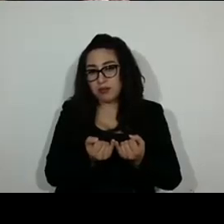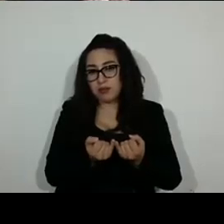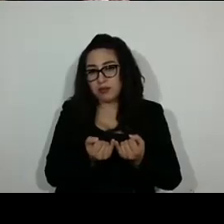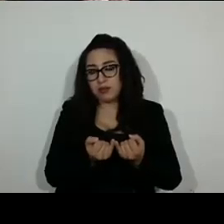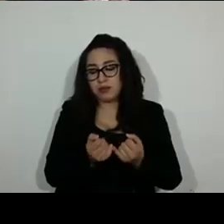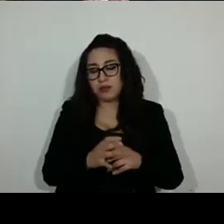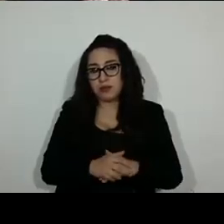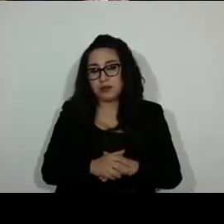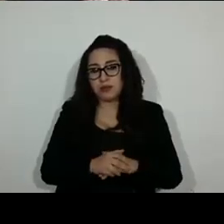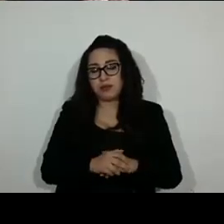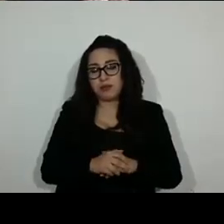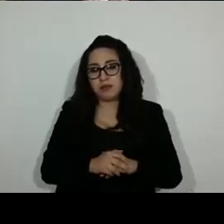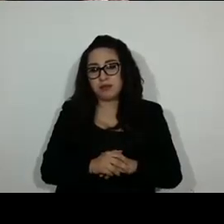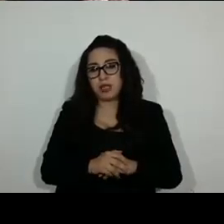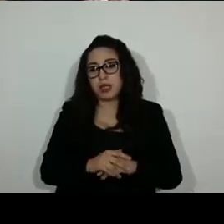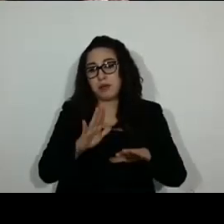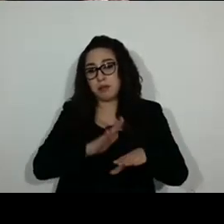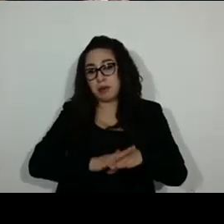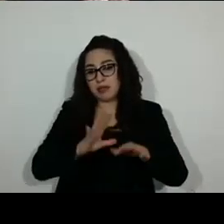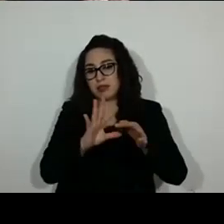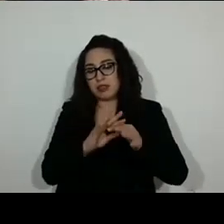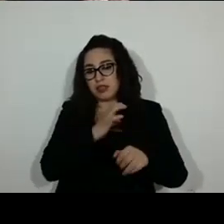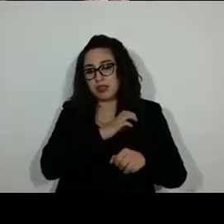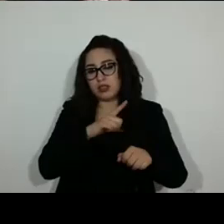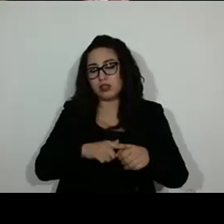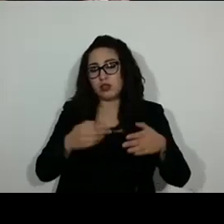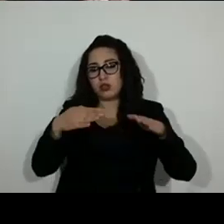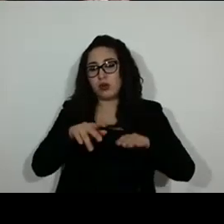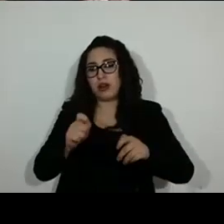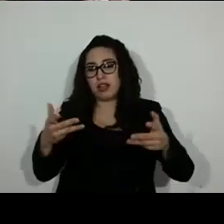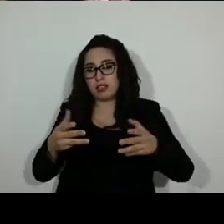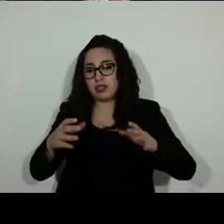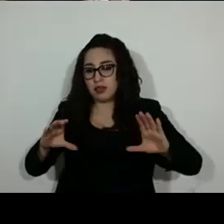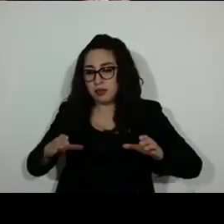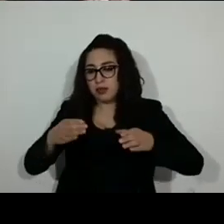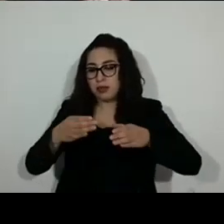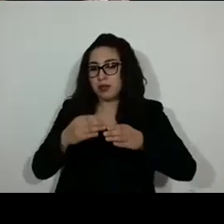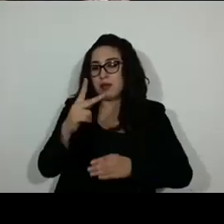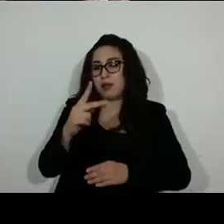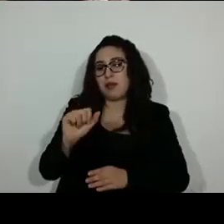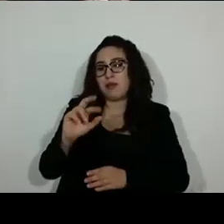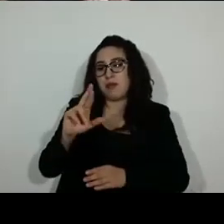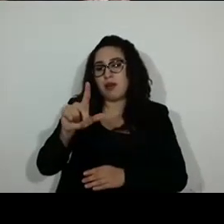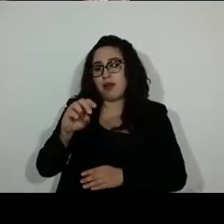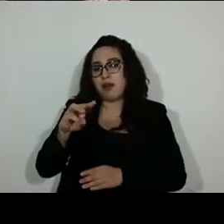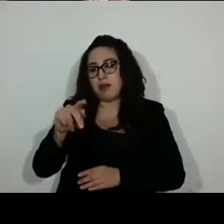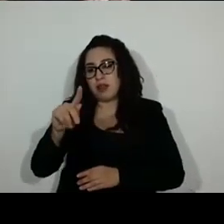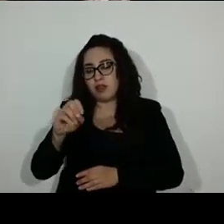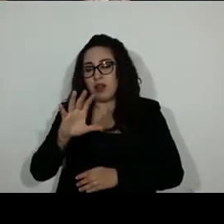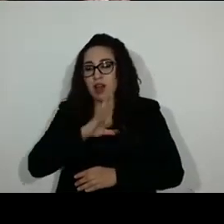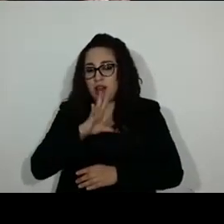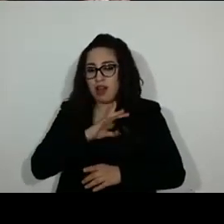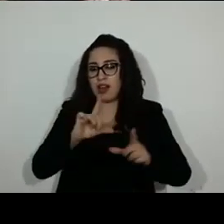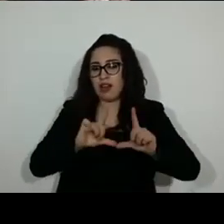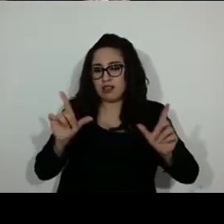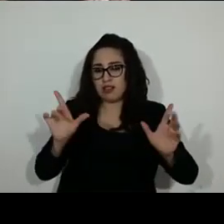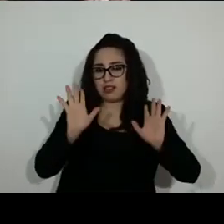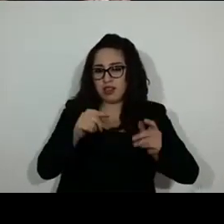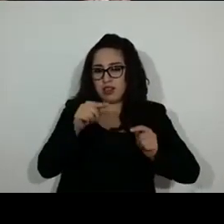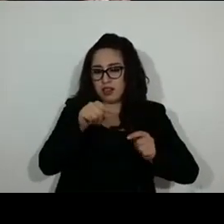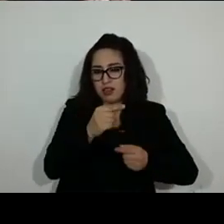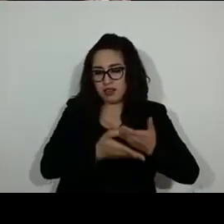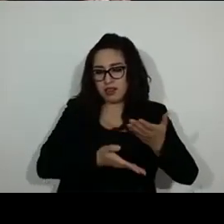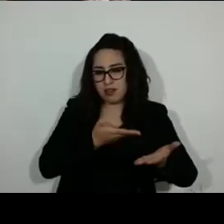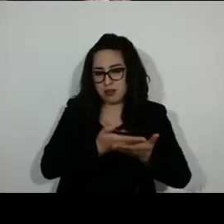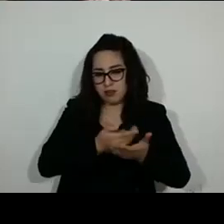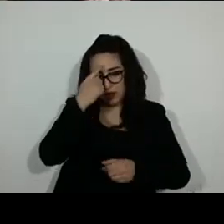parlamentos. Entonces, yo rogaría, desde luego, ya lo tenemos listo este dictamen para las